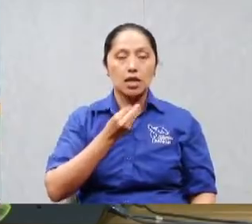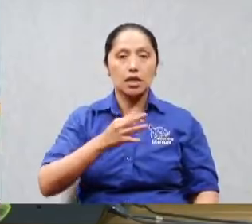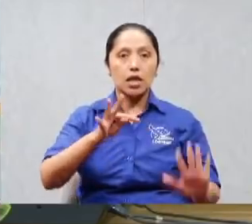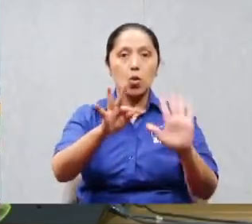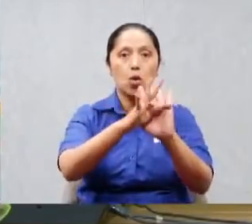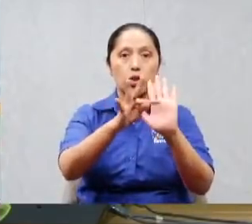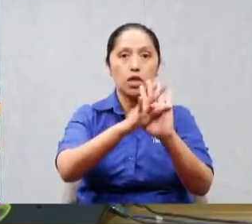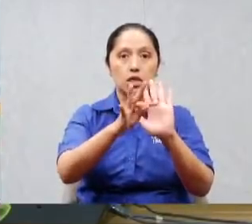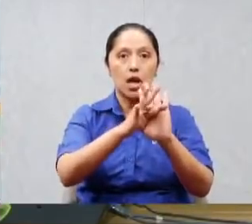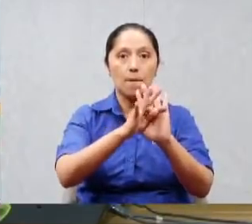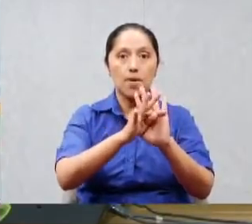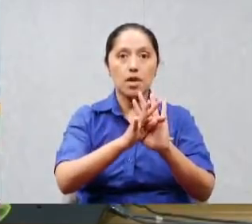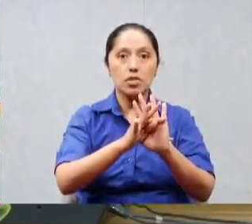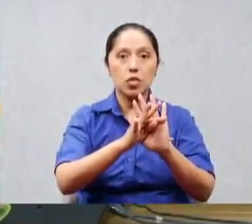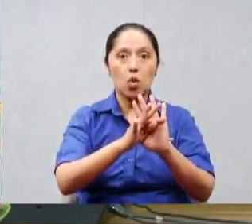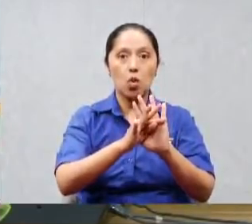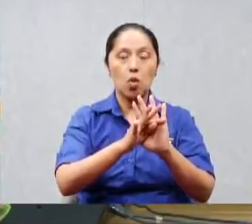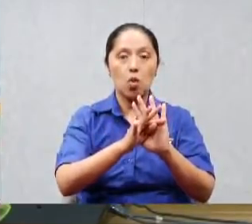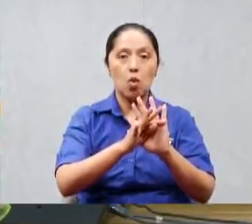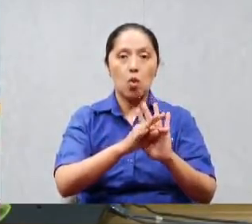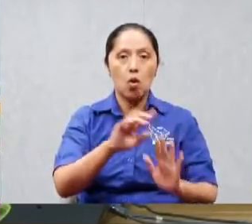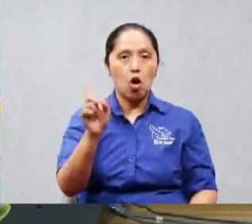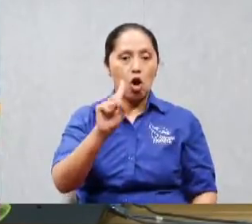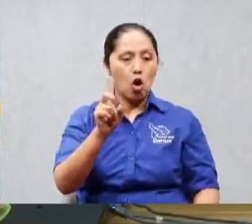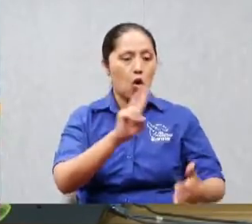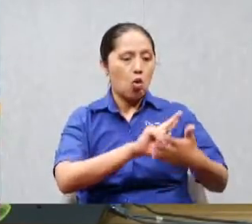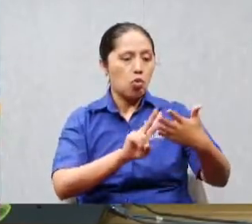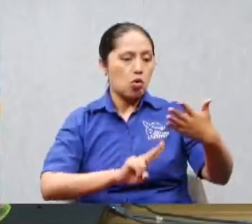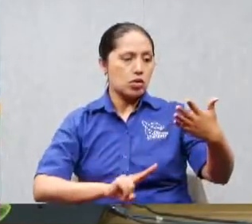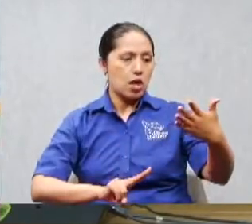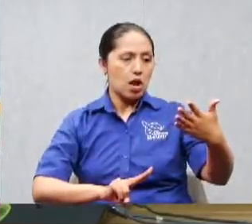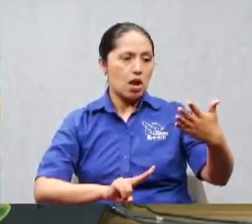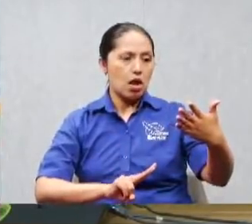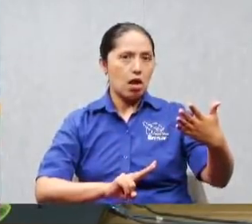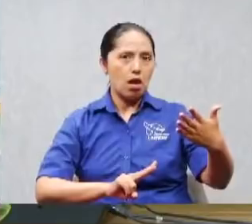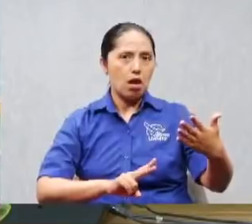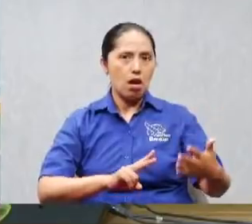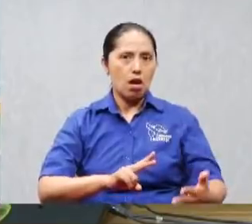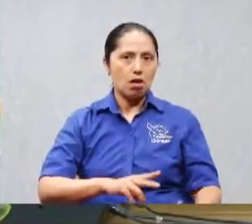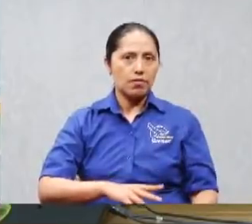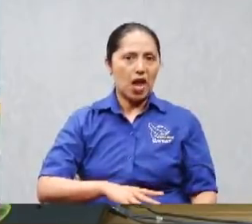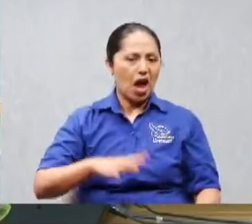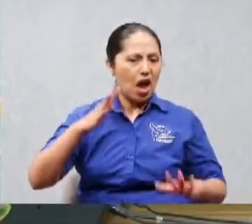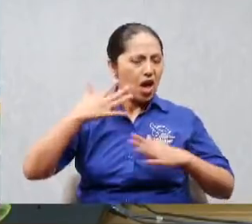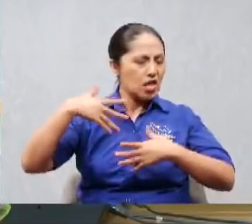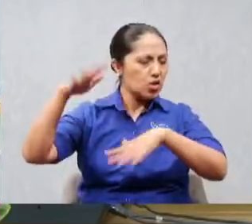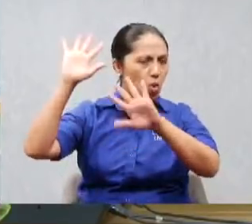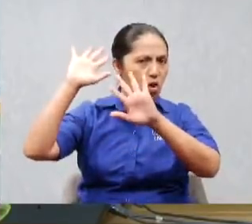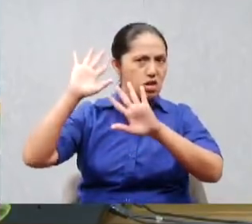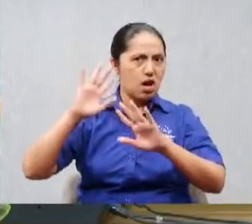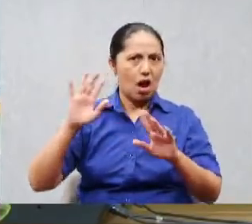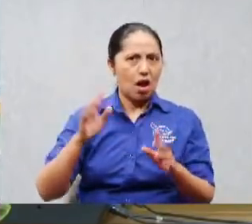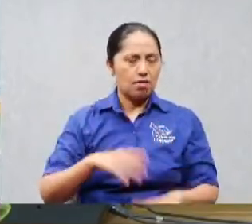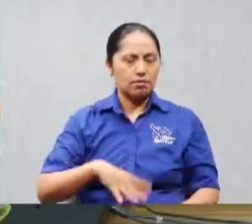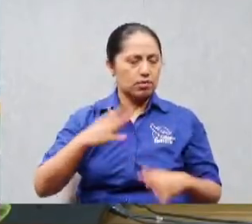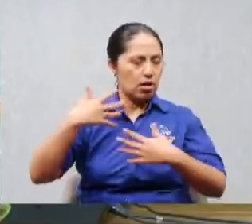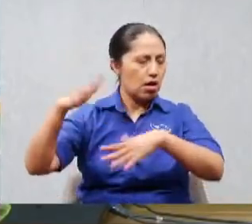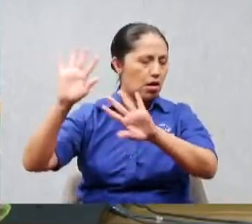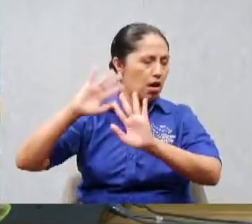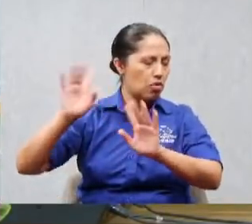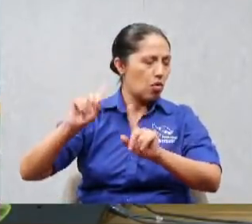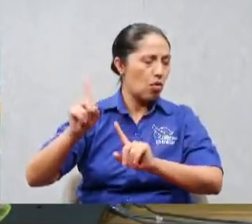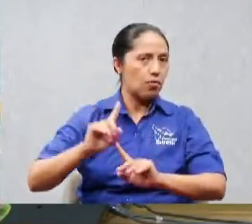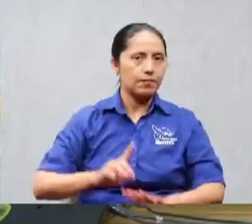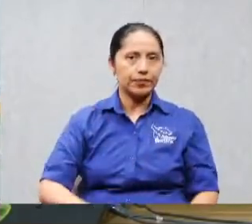y todo lo que está en el antiguo testamento dice no pero eso era en el antiguo testamento no pero eso era para el antiguo testamento y no se dan cuenta